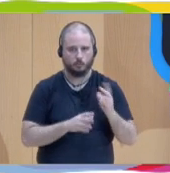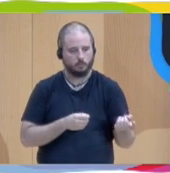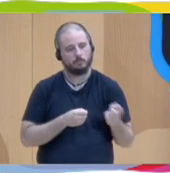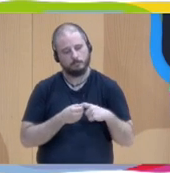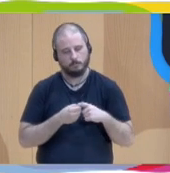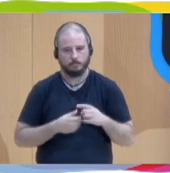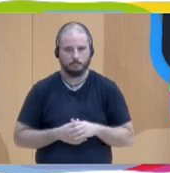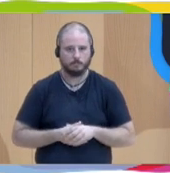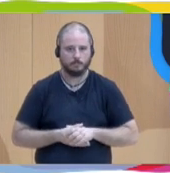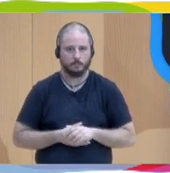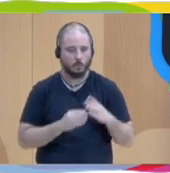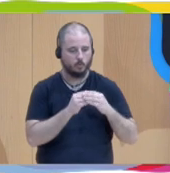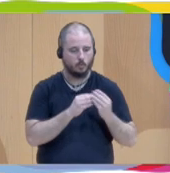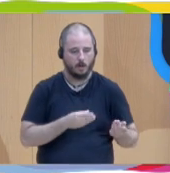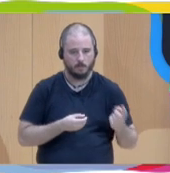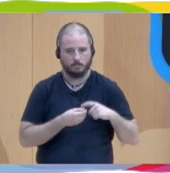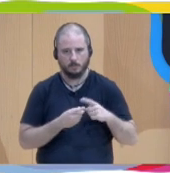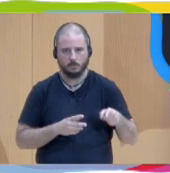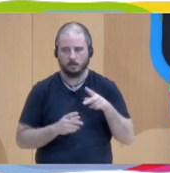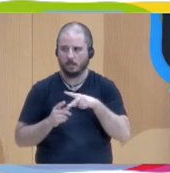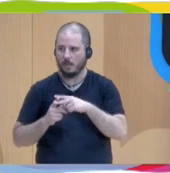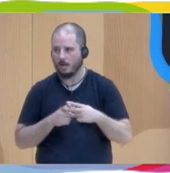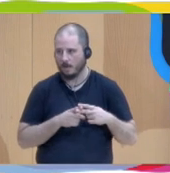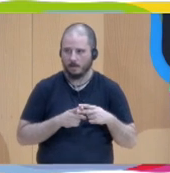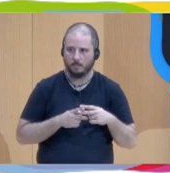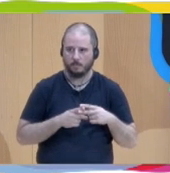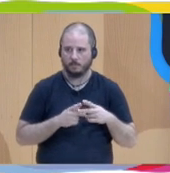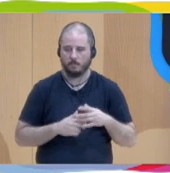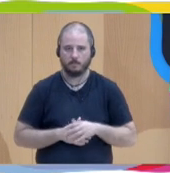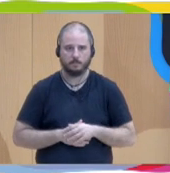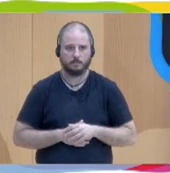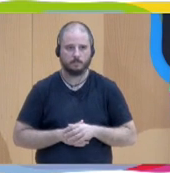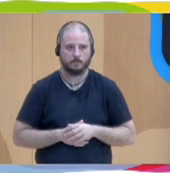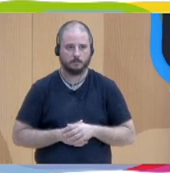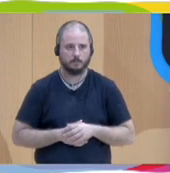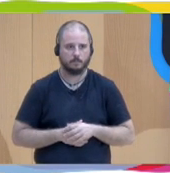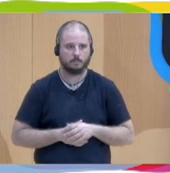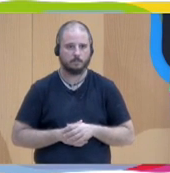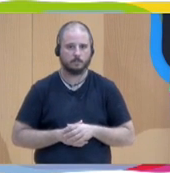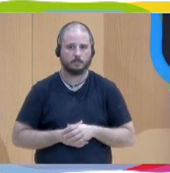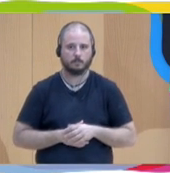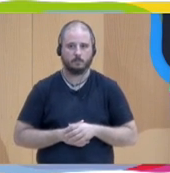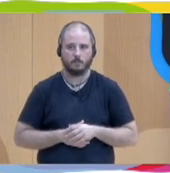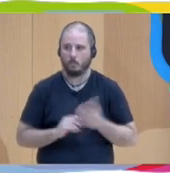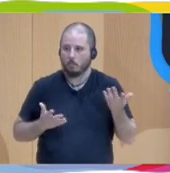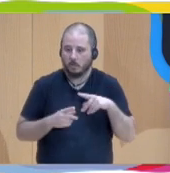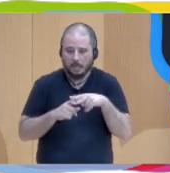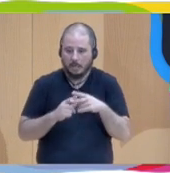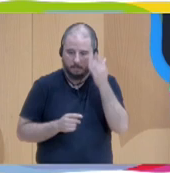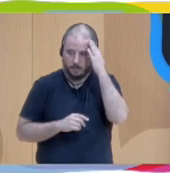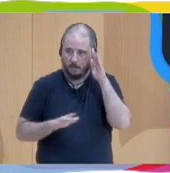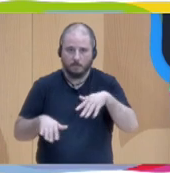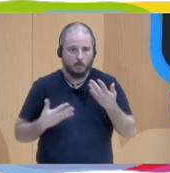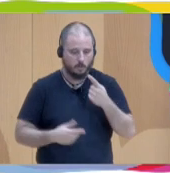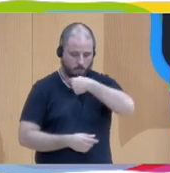Servieron instrumentos, pero también el primer instrumento somos nosotros, nosotros personas